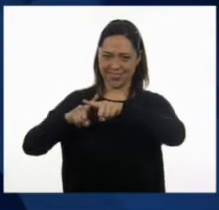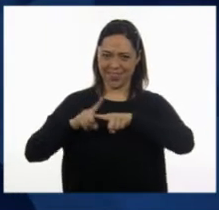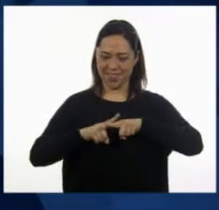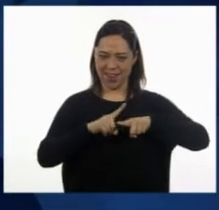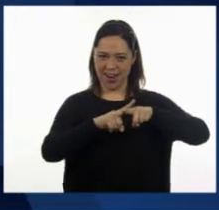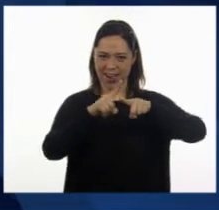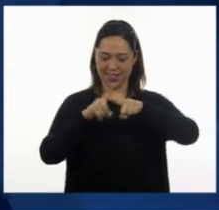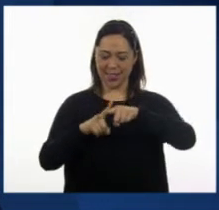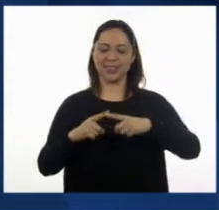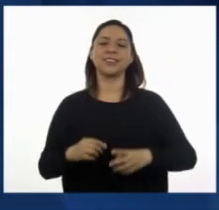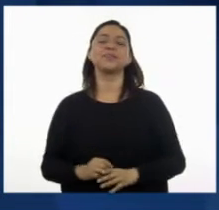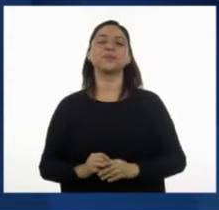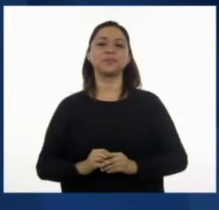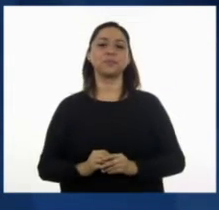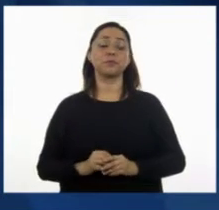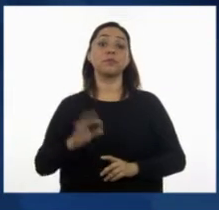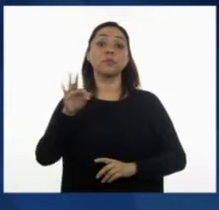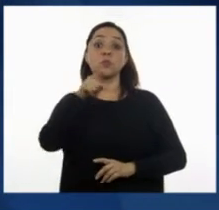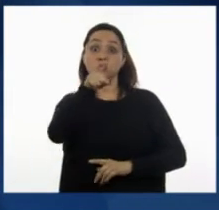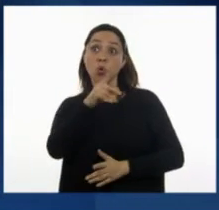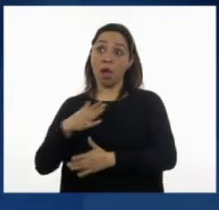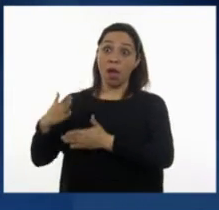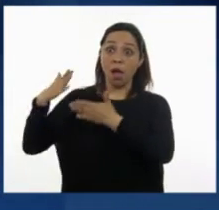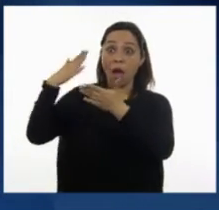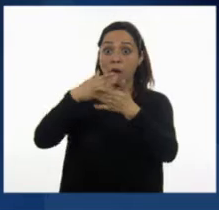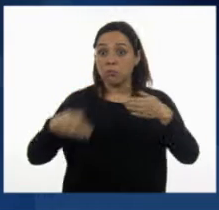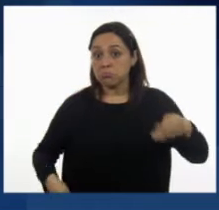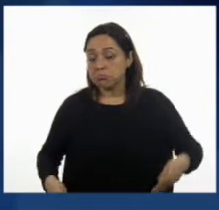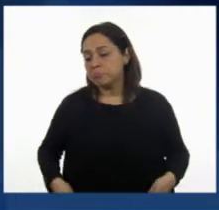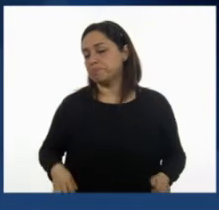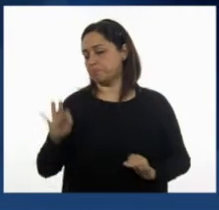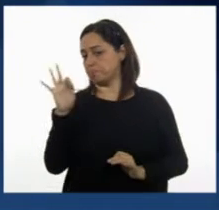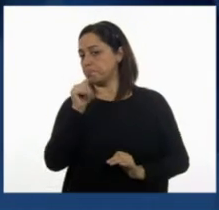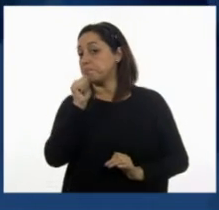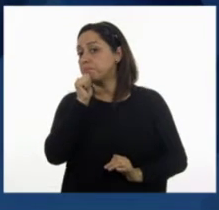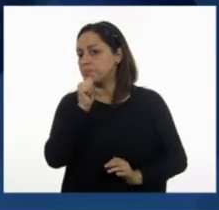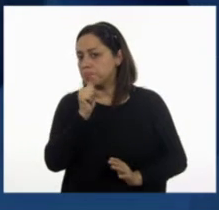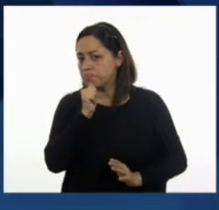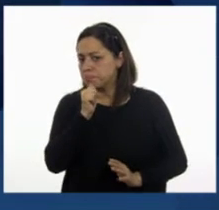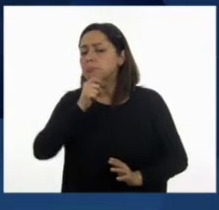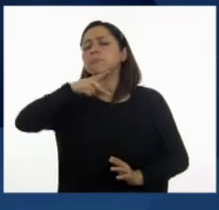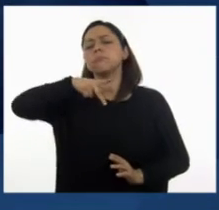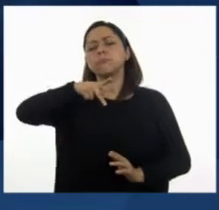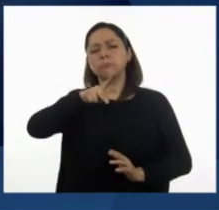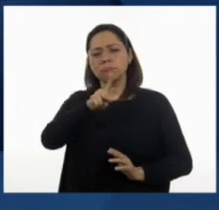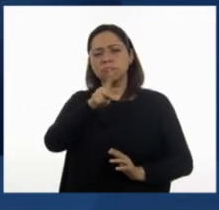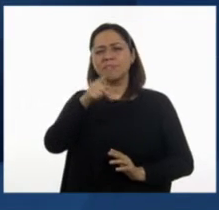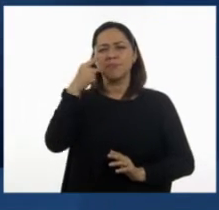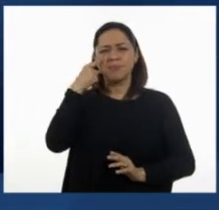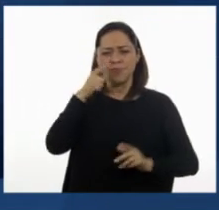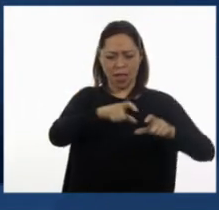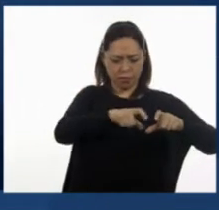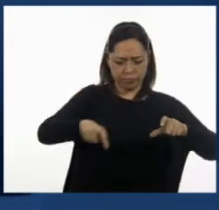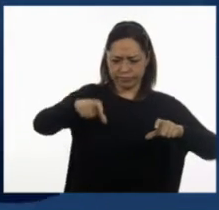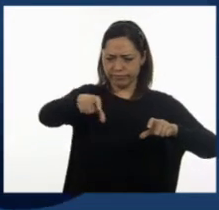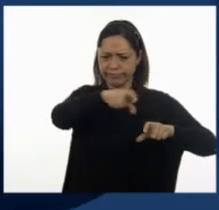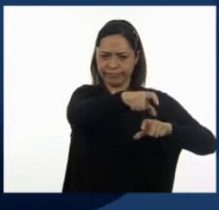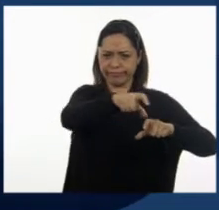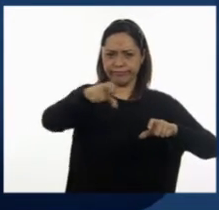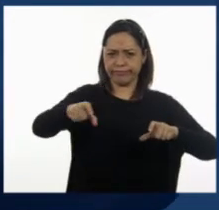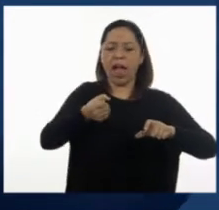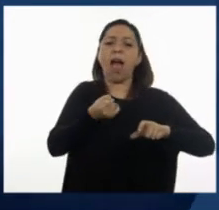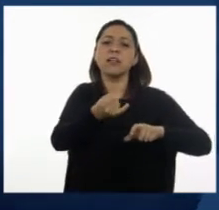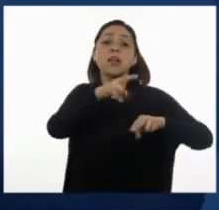Quizás no todos hayan tenido la experiencia de ir a un teatro con estas características, pero estas secciones corresponden a boletos con diferente